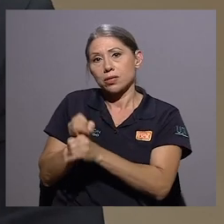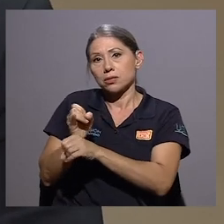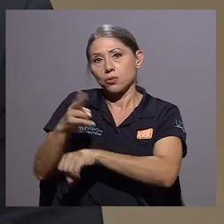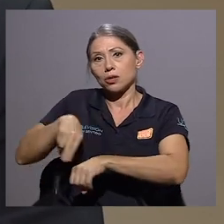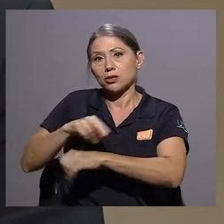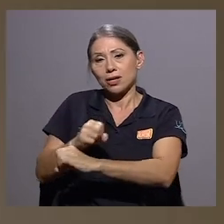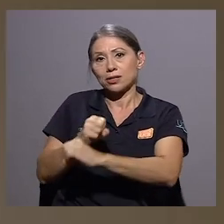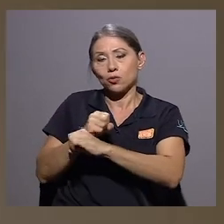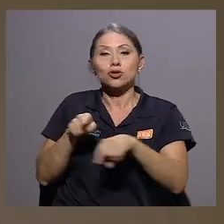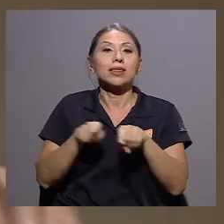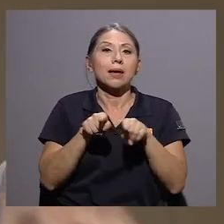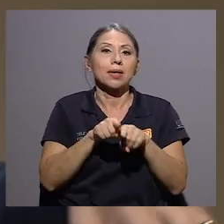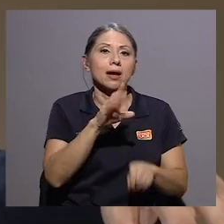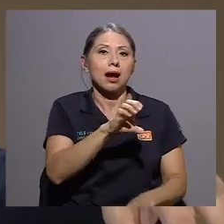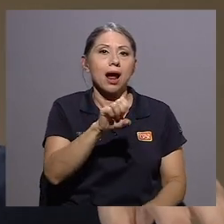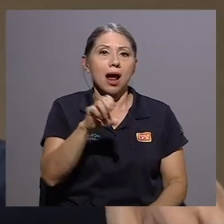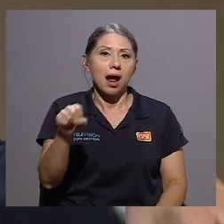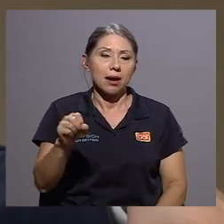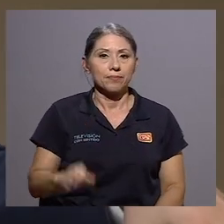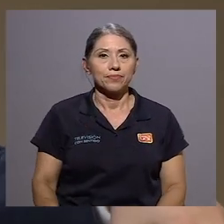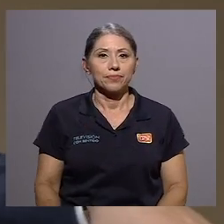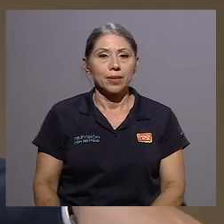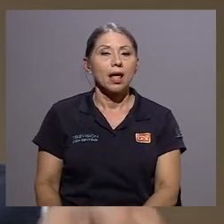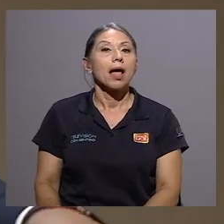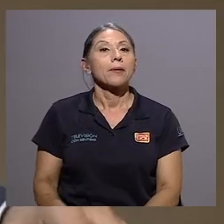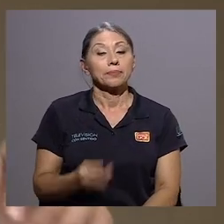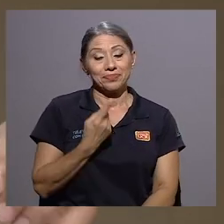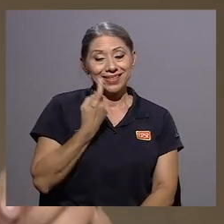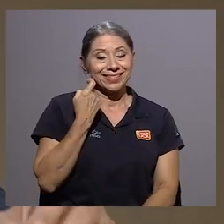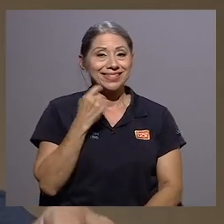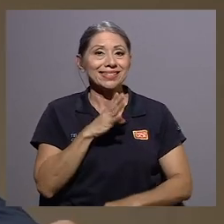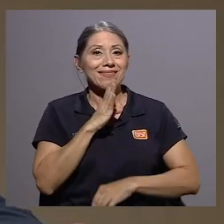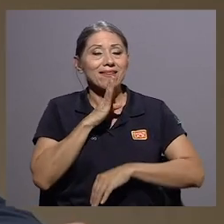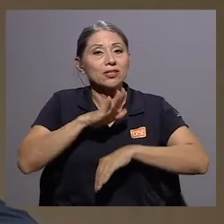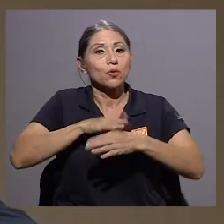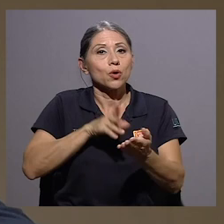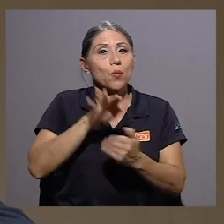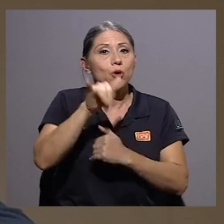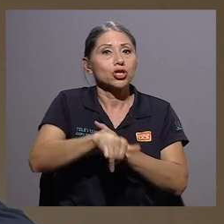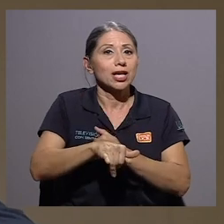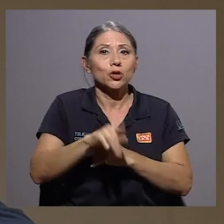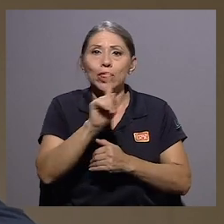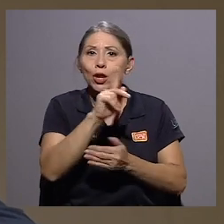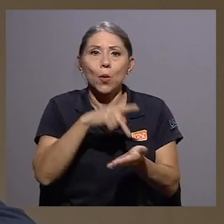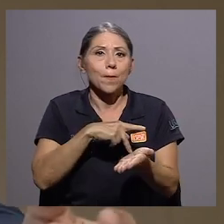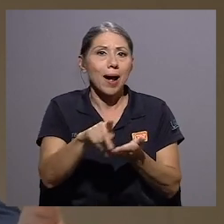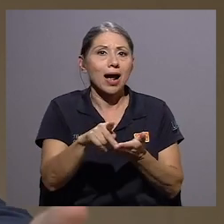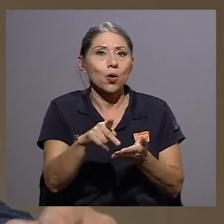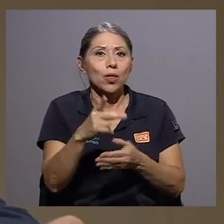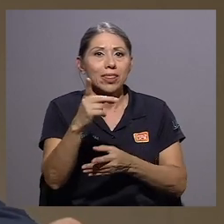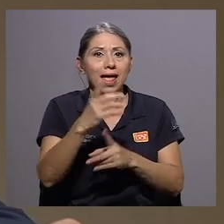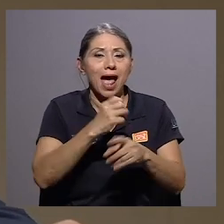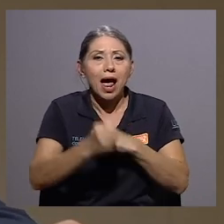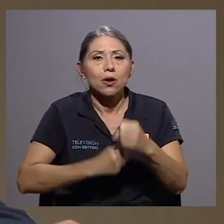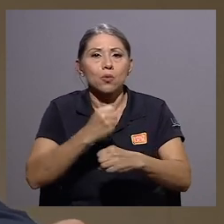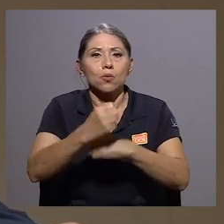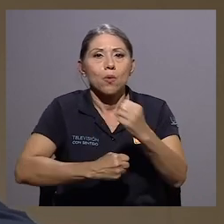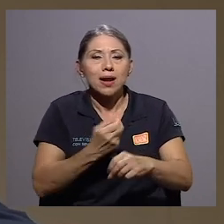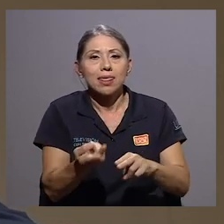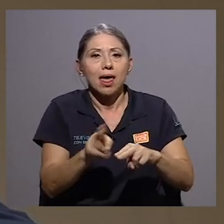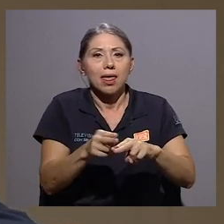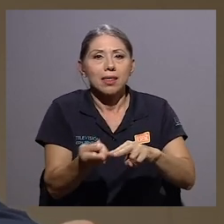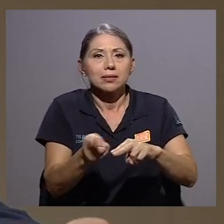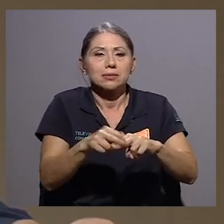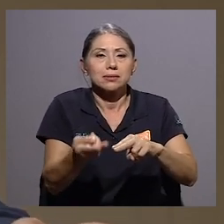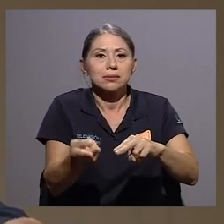caso de una enfermedad común. Damos un salto inmenso. Recién se ha hablado de un proyecto del no pago de anualidades. Es importante explicarle un poquito a la